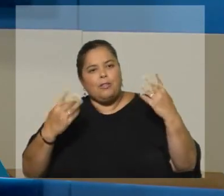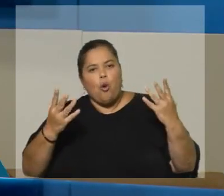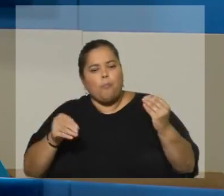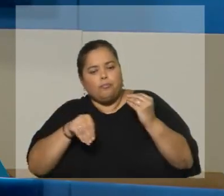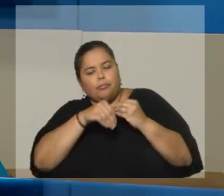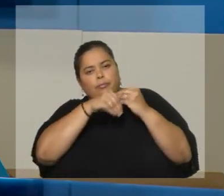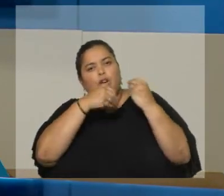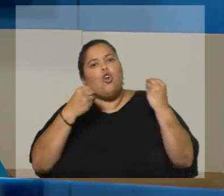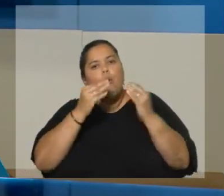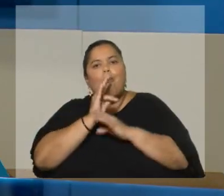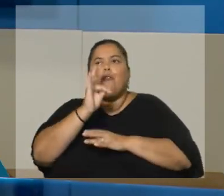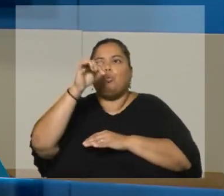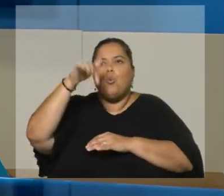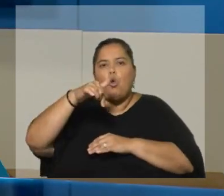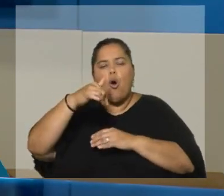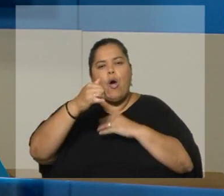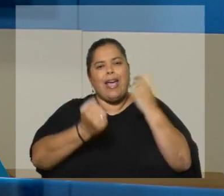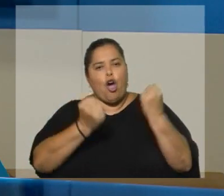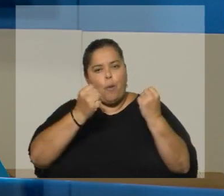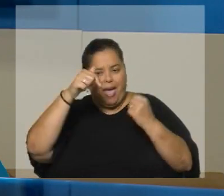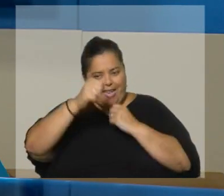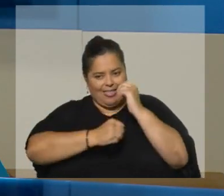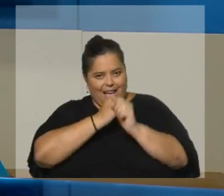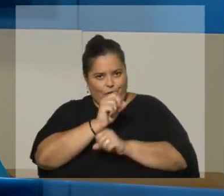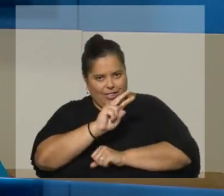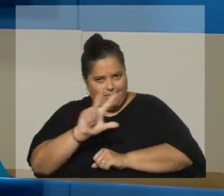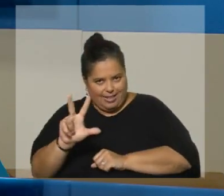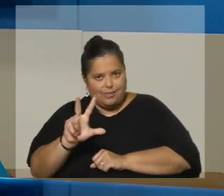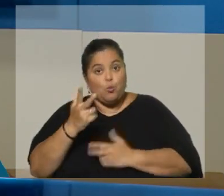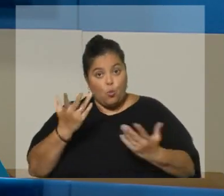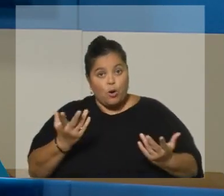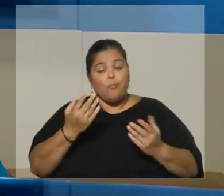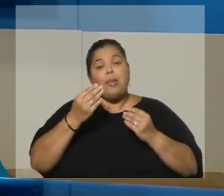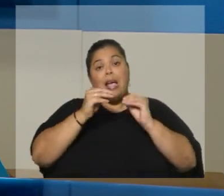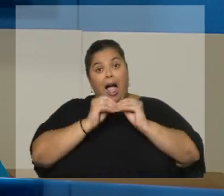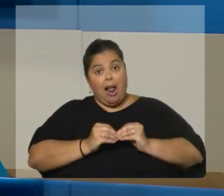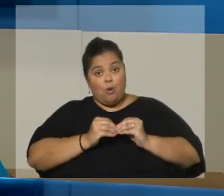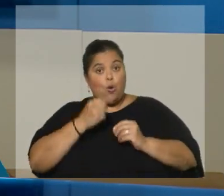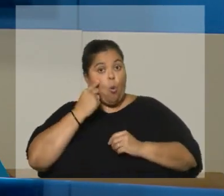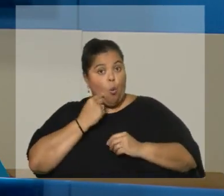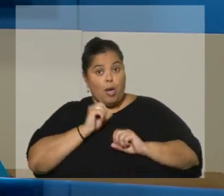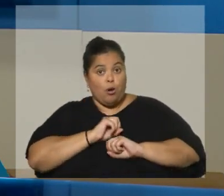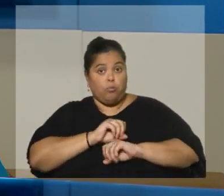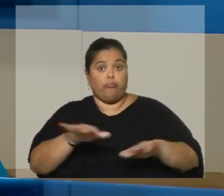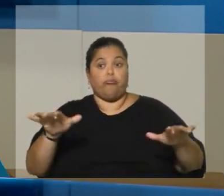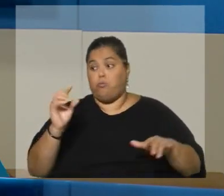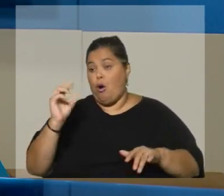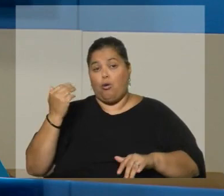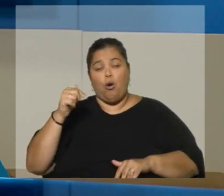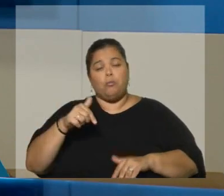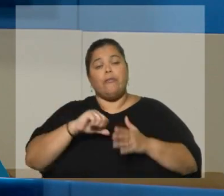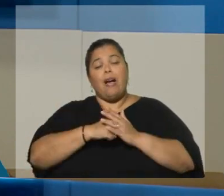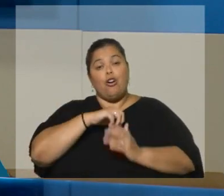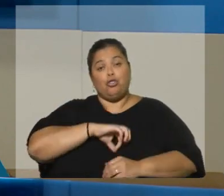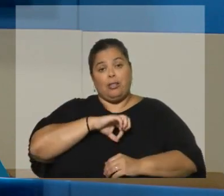muy particular del que vamos a hablar también. Bueno, los números que divulgó hace unos minutos el Banco Central, como ustedes dicen, refieren